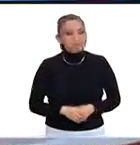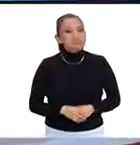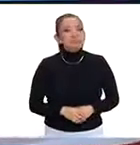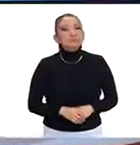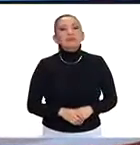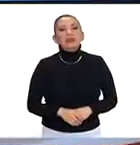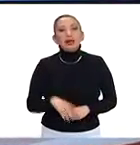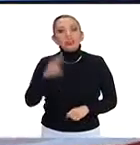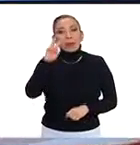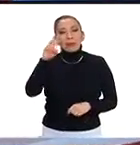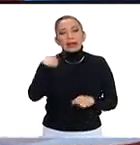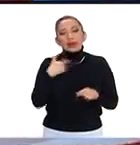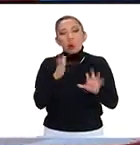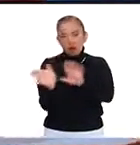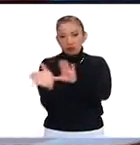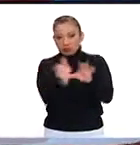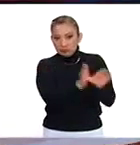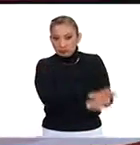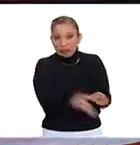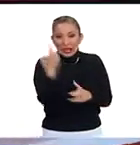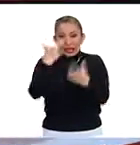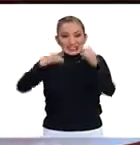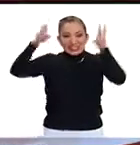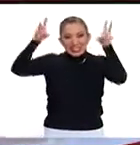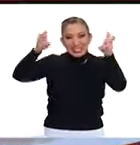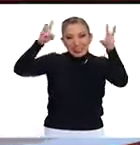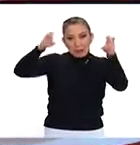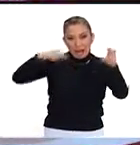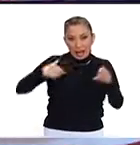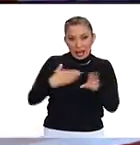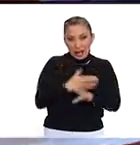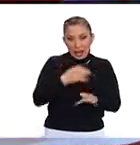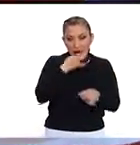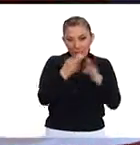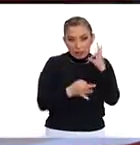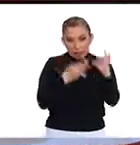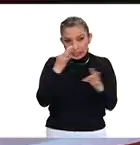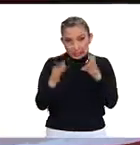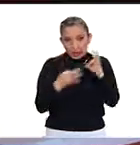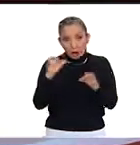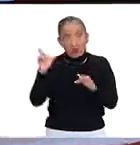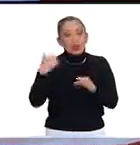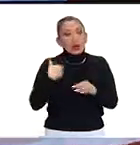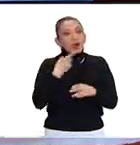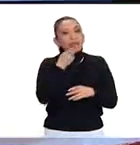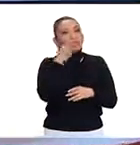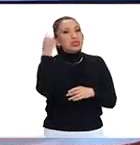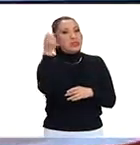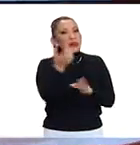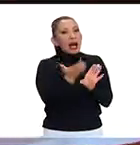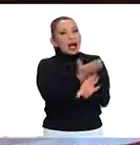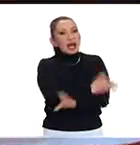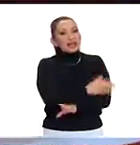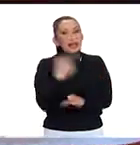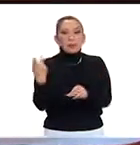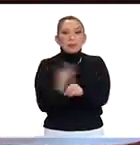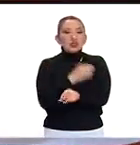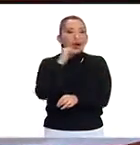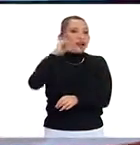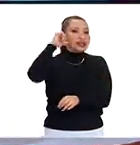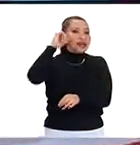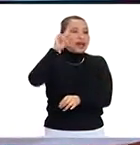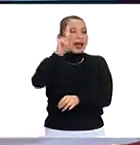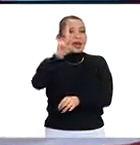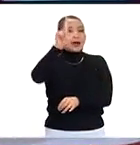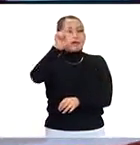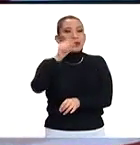Vamos a ver un paréntesis y regresar al tema original de este noticiero que fue cuando le informamos sobre lo sucedido ayer en